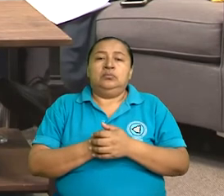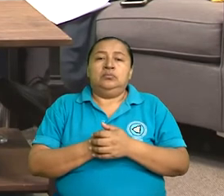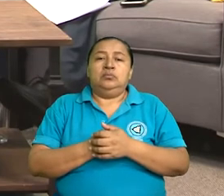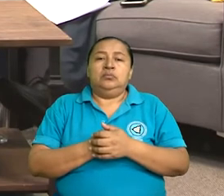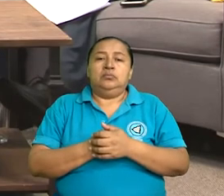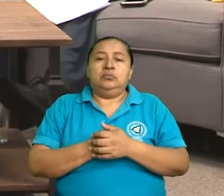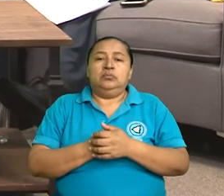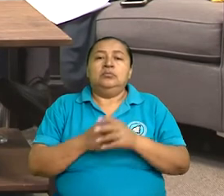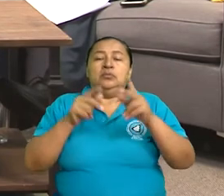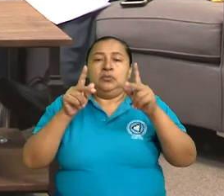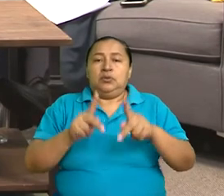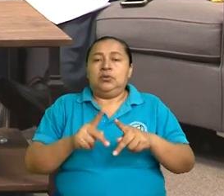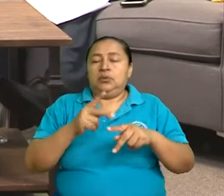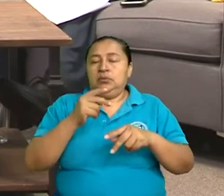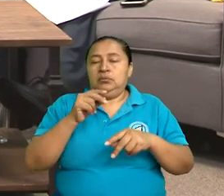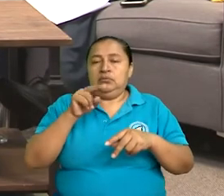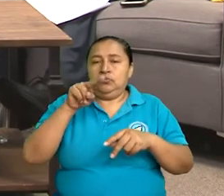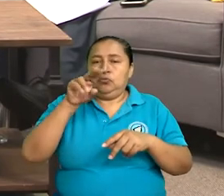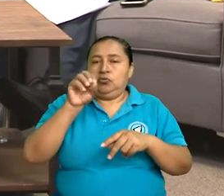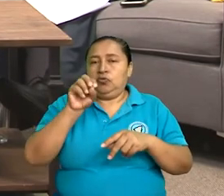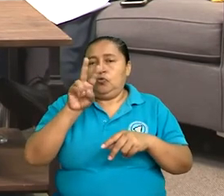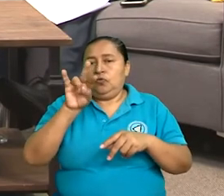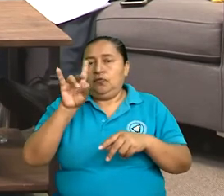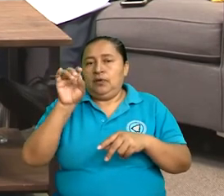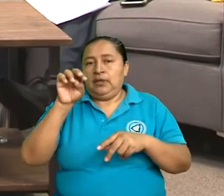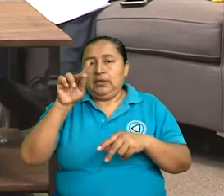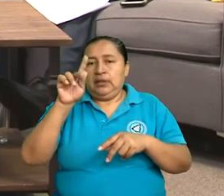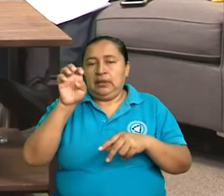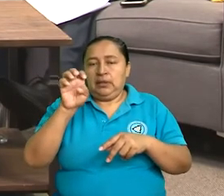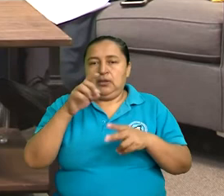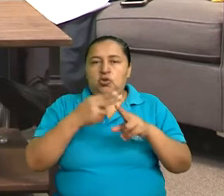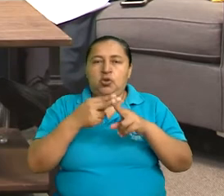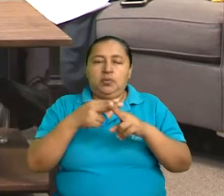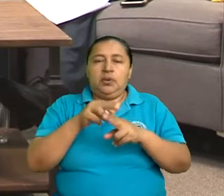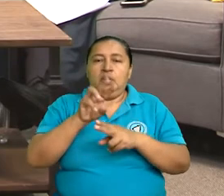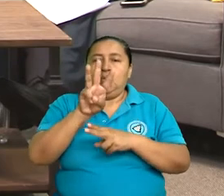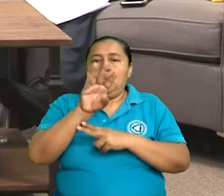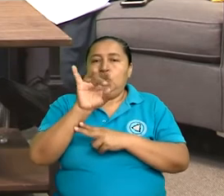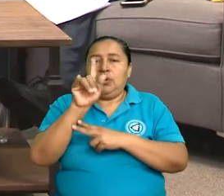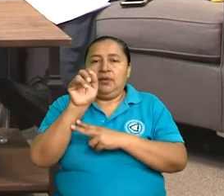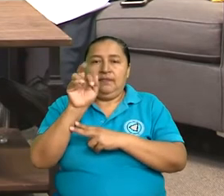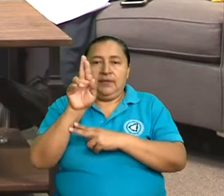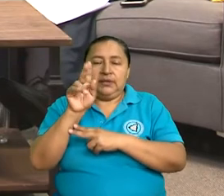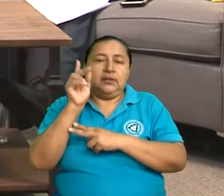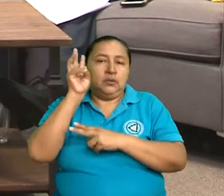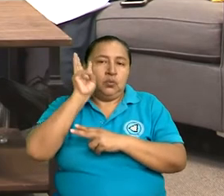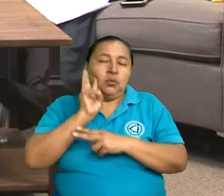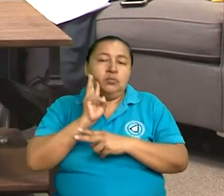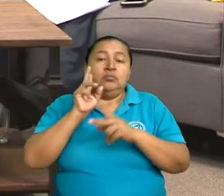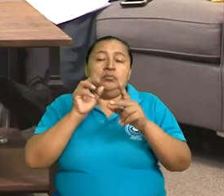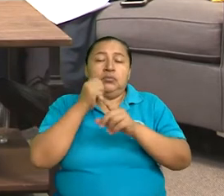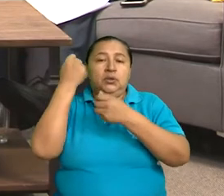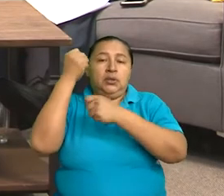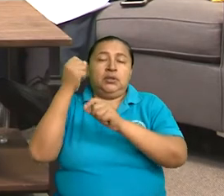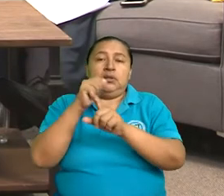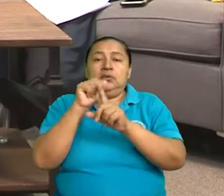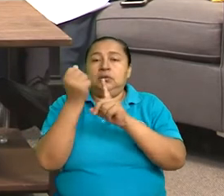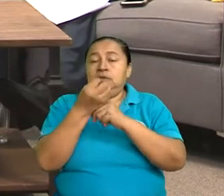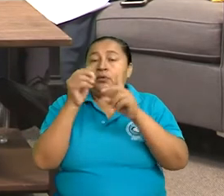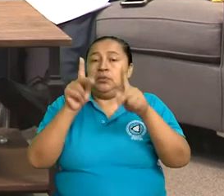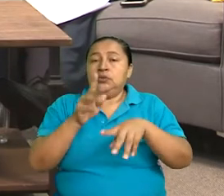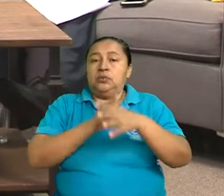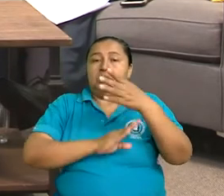una persona no vidente, Wilber, que es parte del liderazgo de las personas con discapacidad,